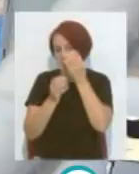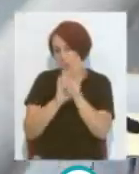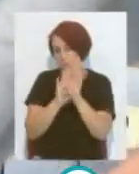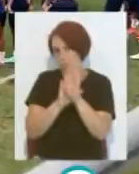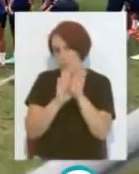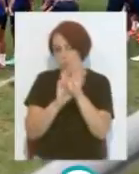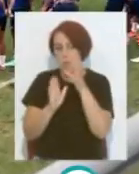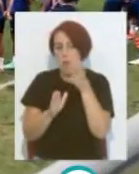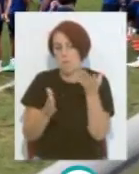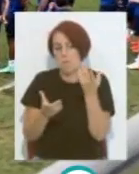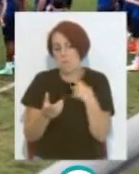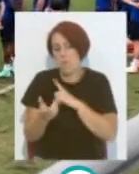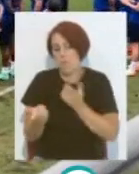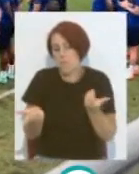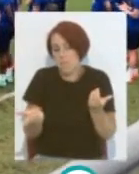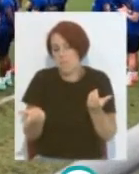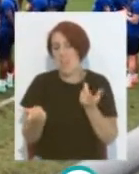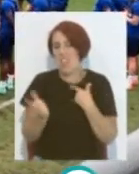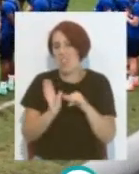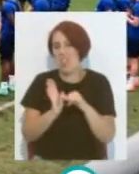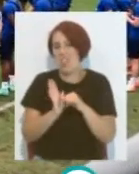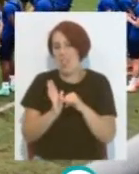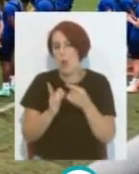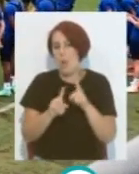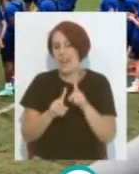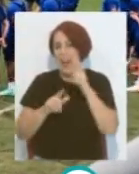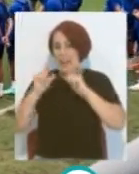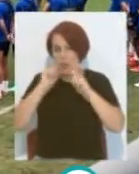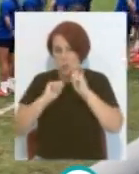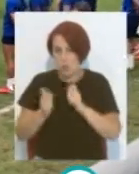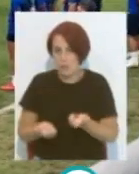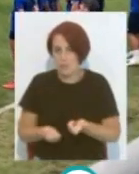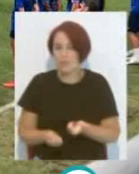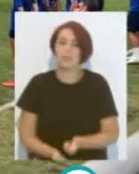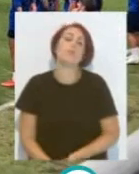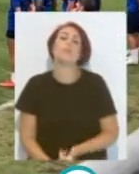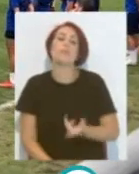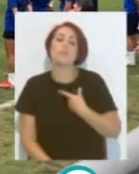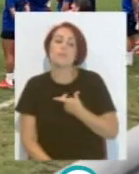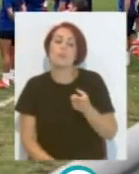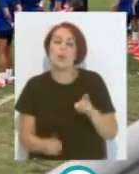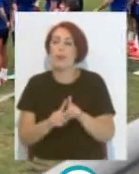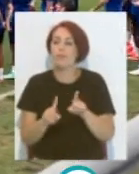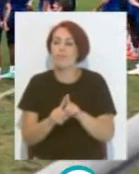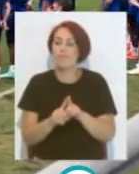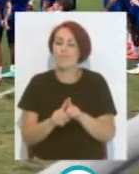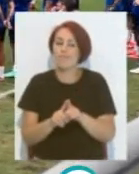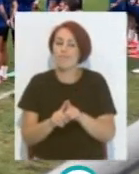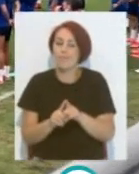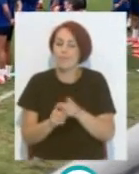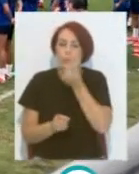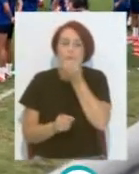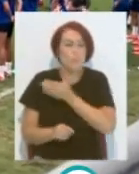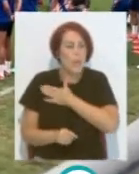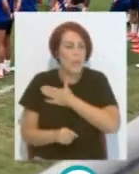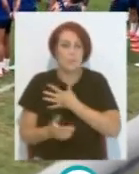Nos resulta Más cercano Y la verdad Que Se hace querer Como bien decía Nacho Por